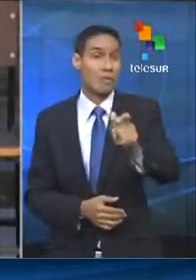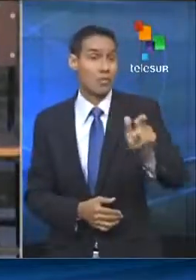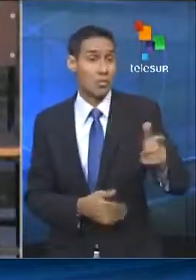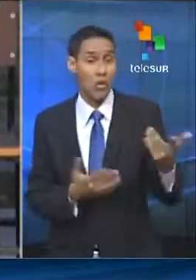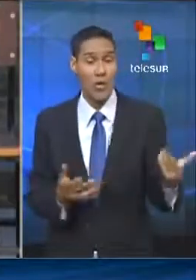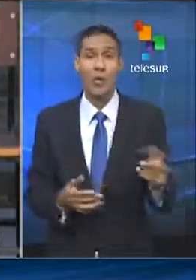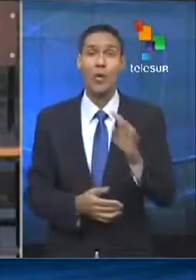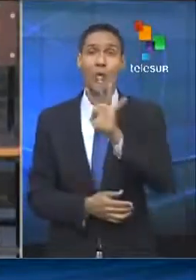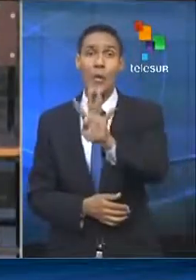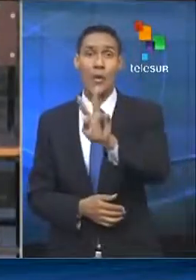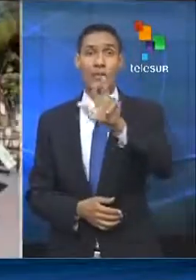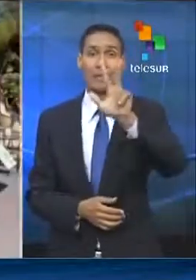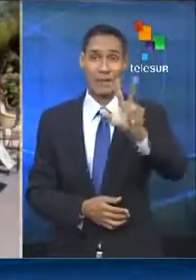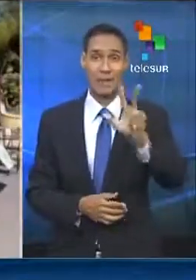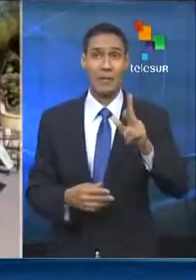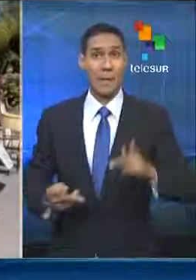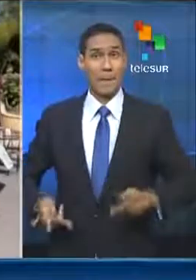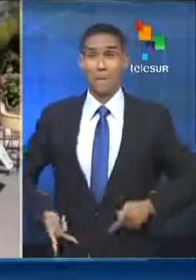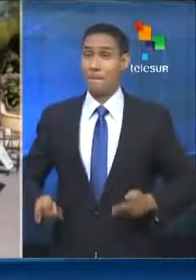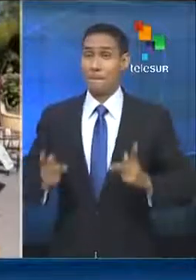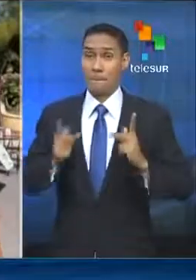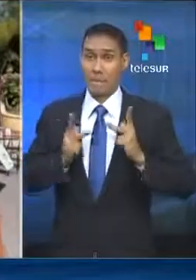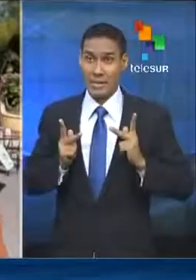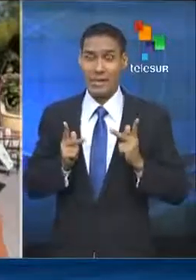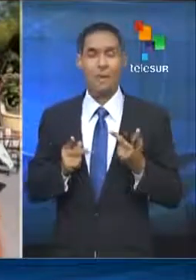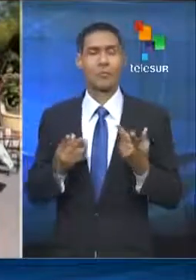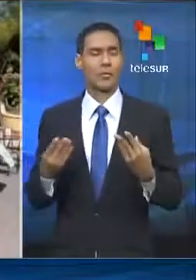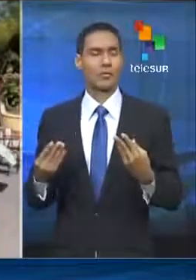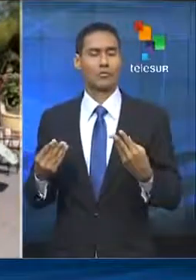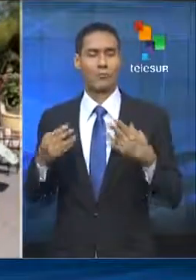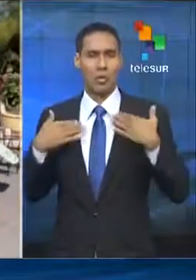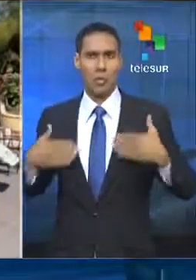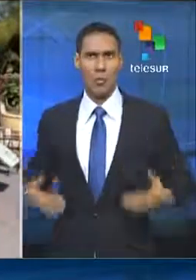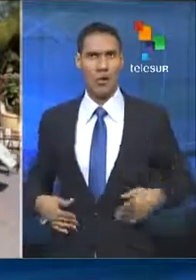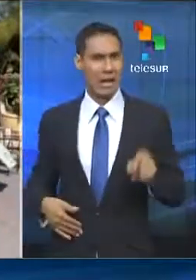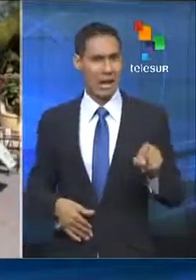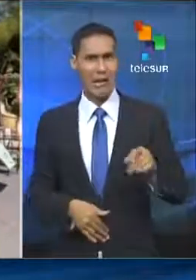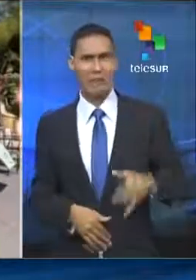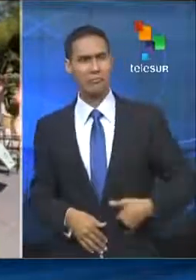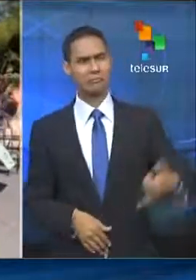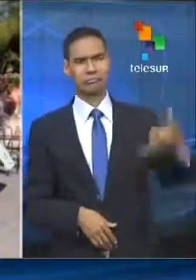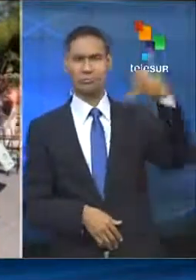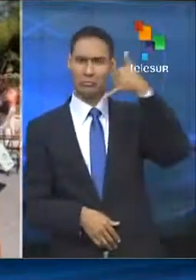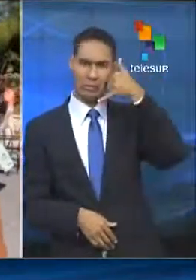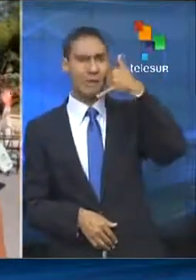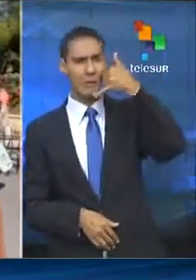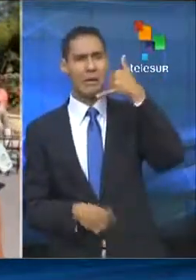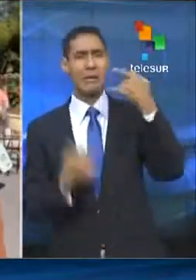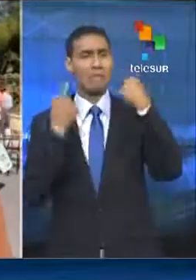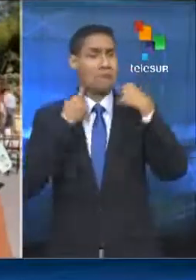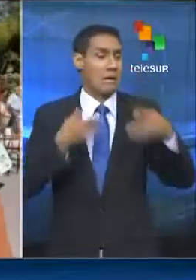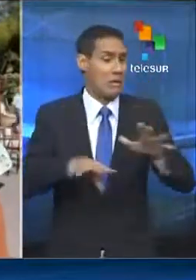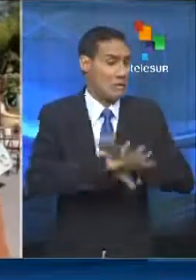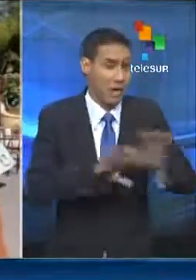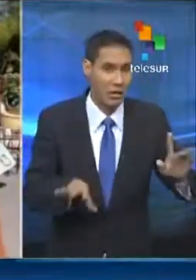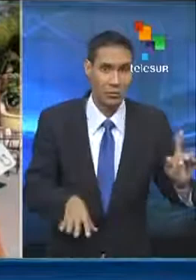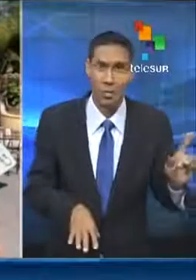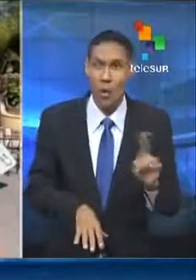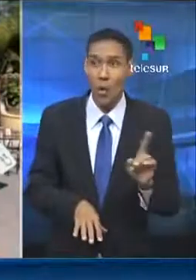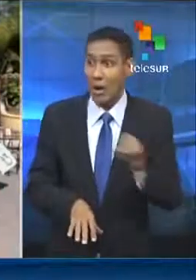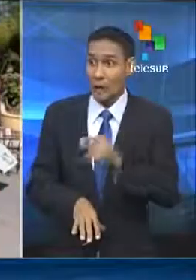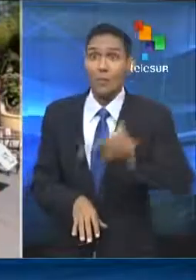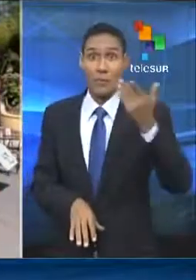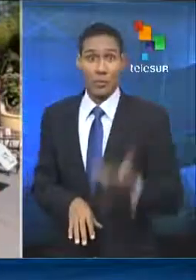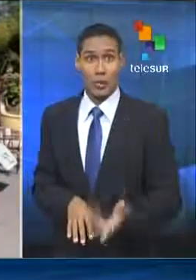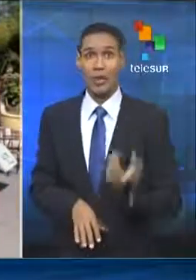vidas, 43 humanos. No son monedas, no son celulares que se pueden perder así como así. Y es más de un